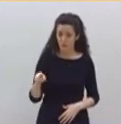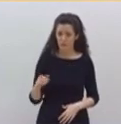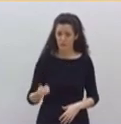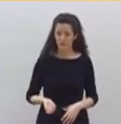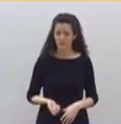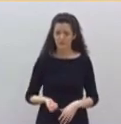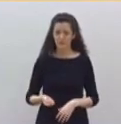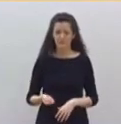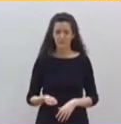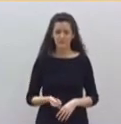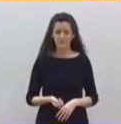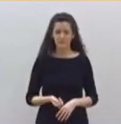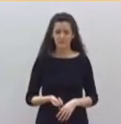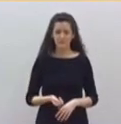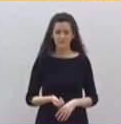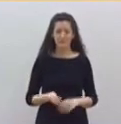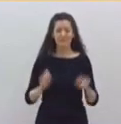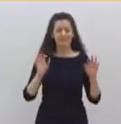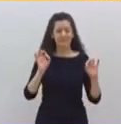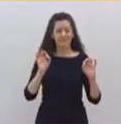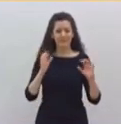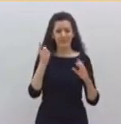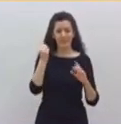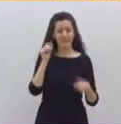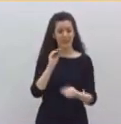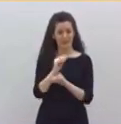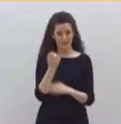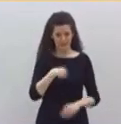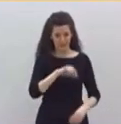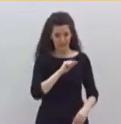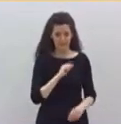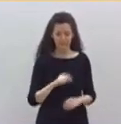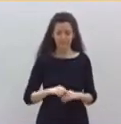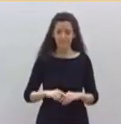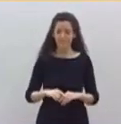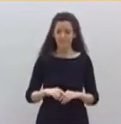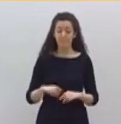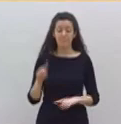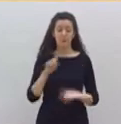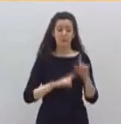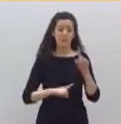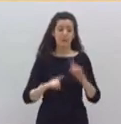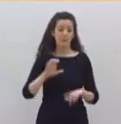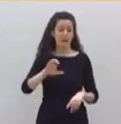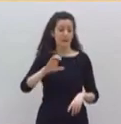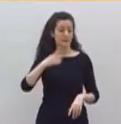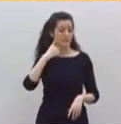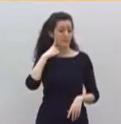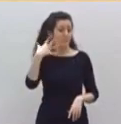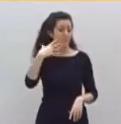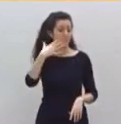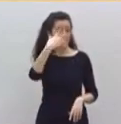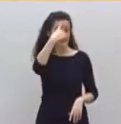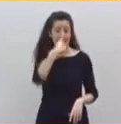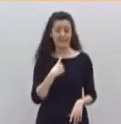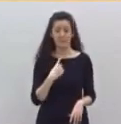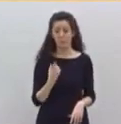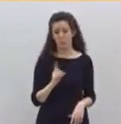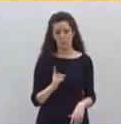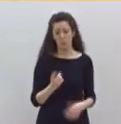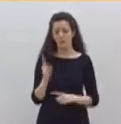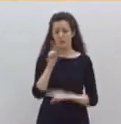de la financiación de España. No es cuestión de prestigio país. Es cuestión de credibilidad de su gobierno. Porque los socios